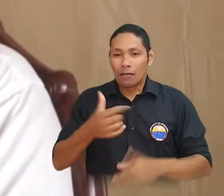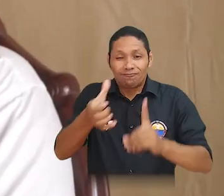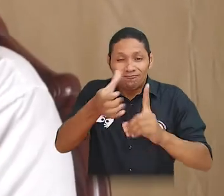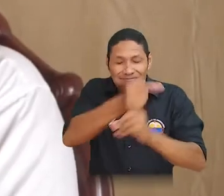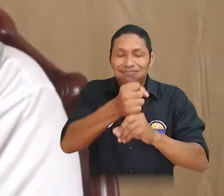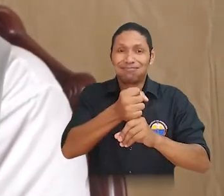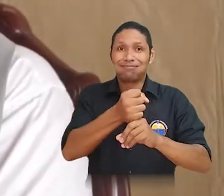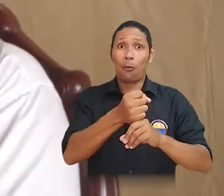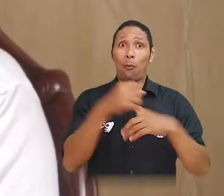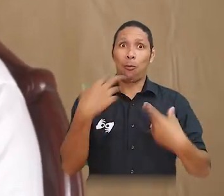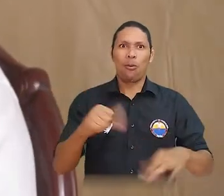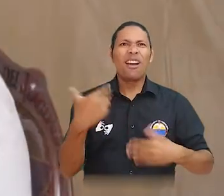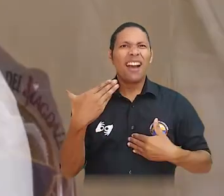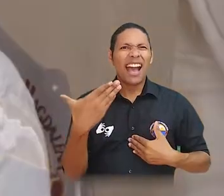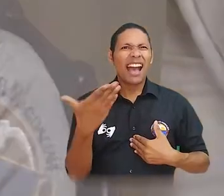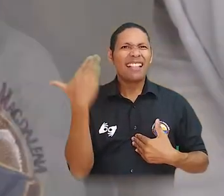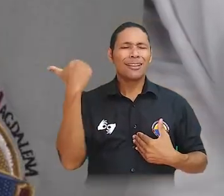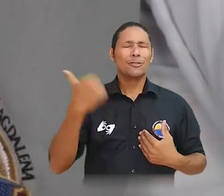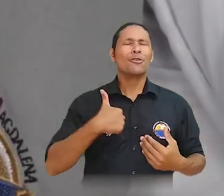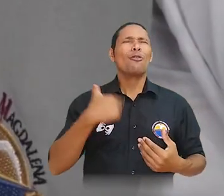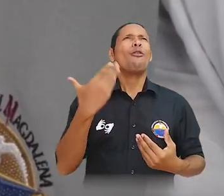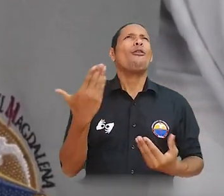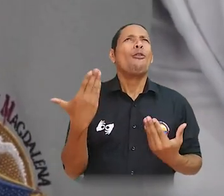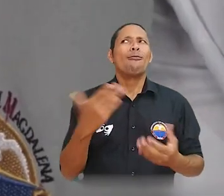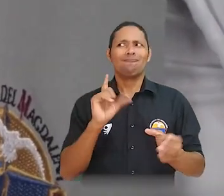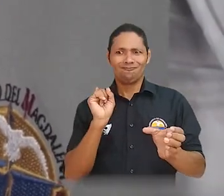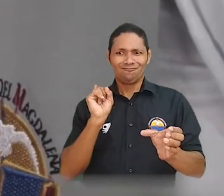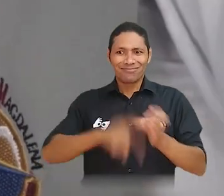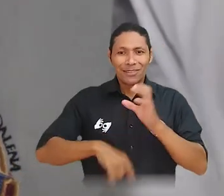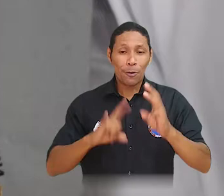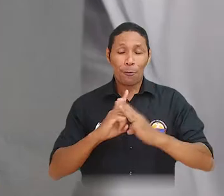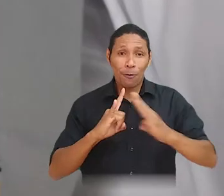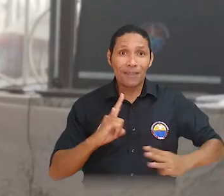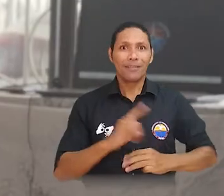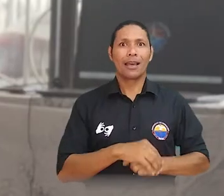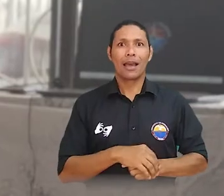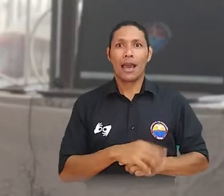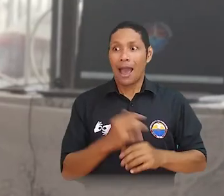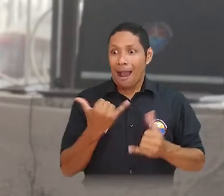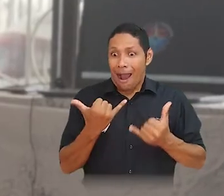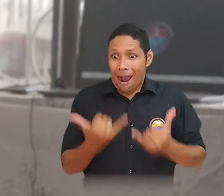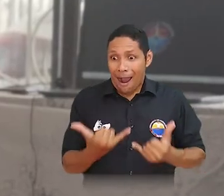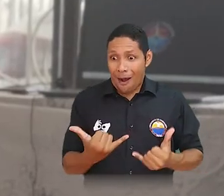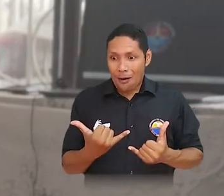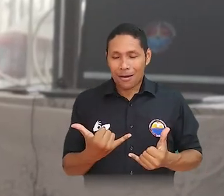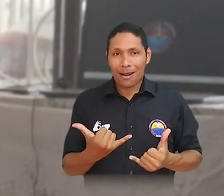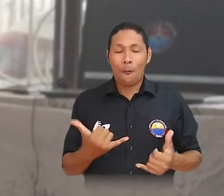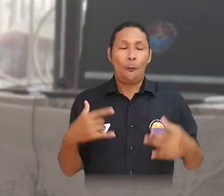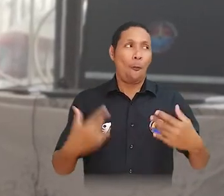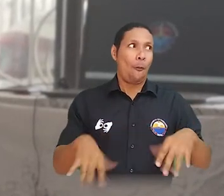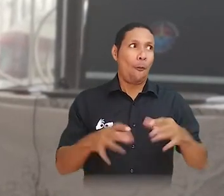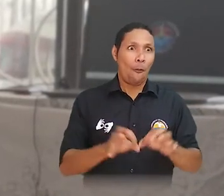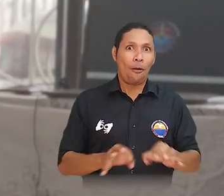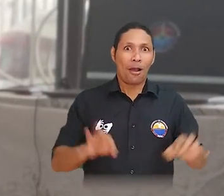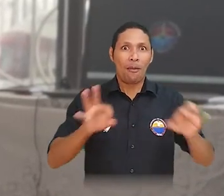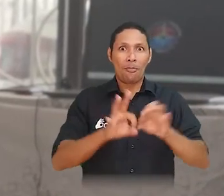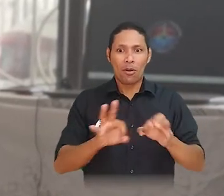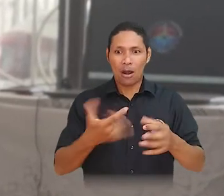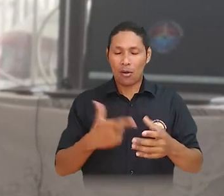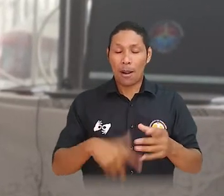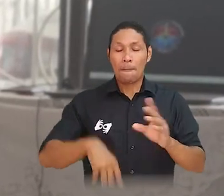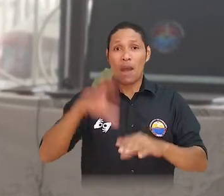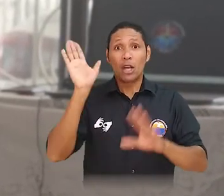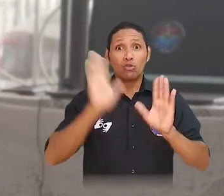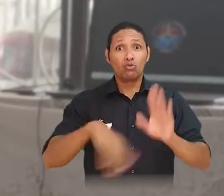Magdalena? LIEP es un sueño alcanzado porque desde bachiller soñaba con ingresar a la Universidad del Magdalena